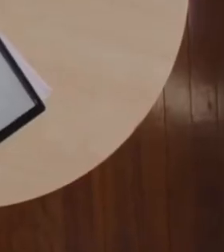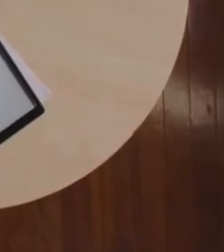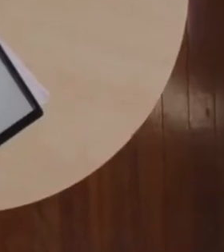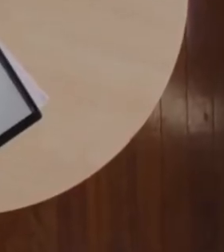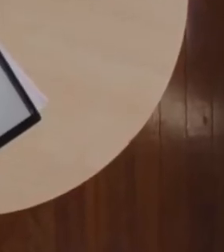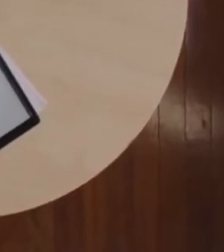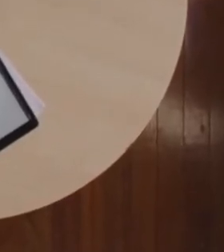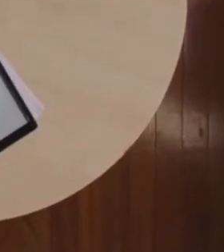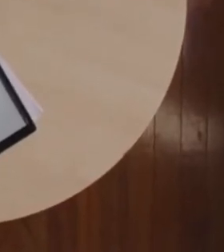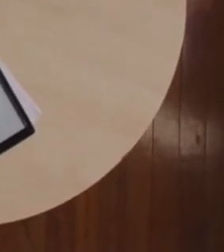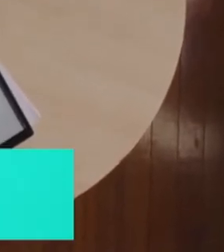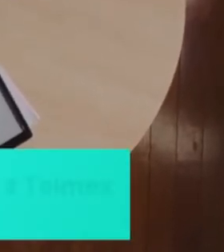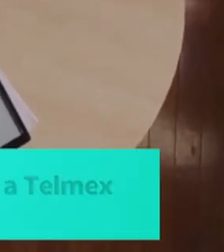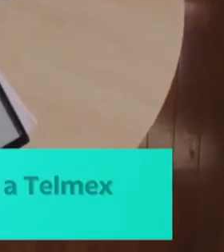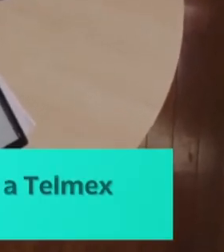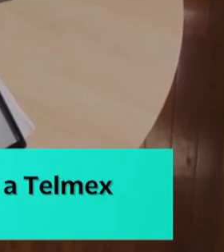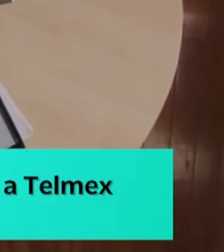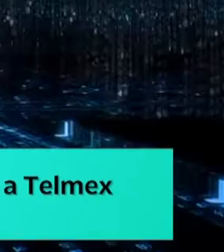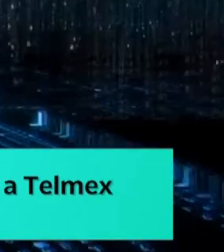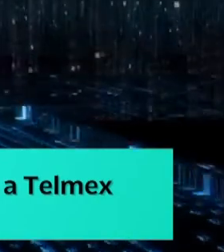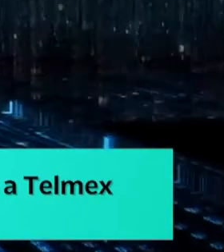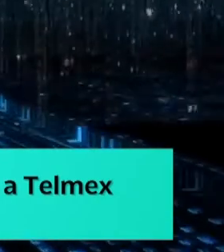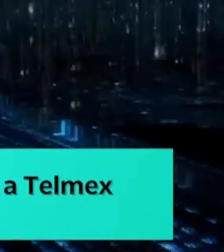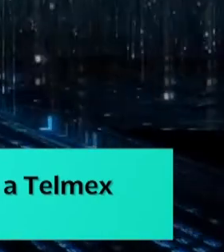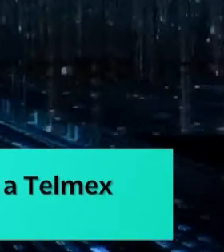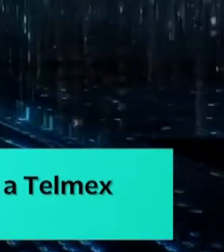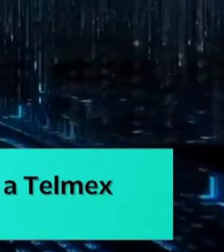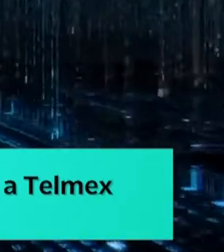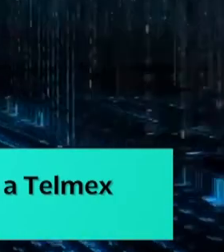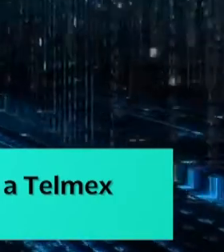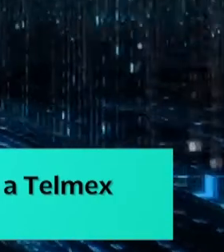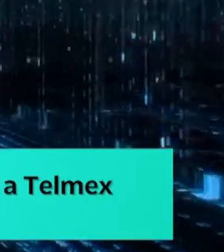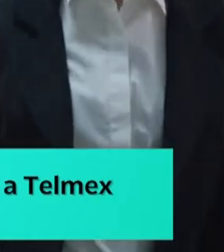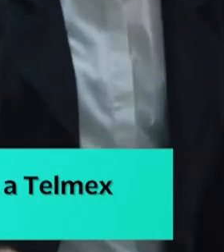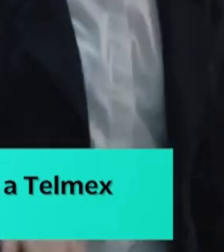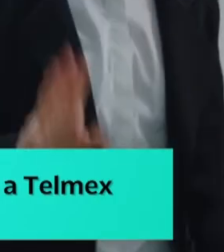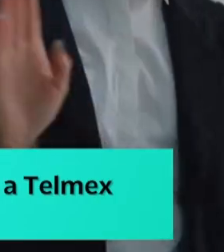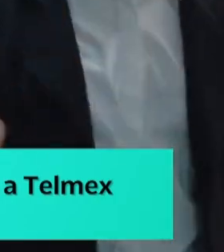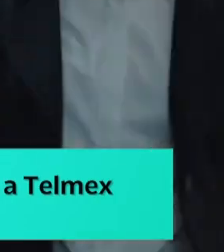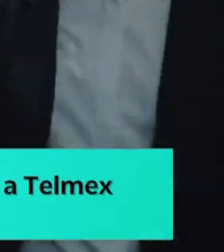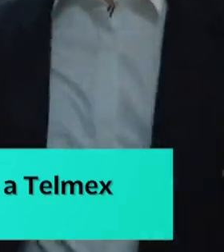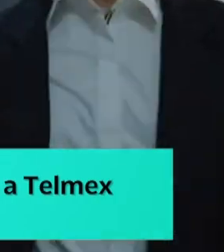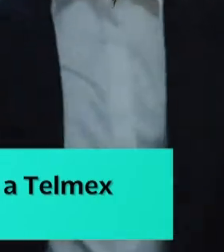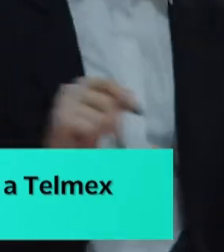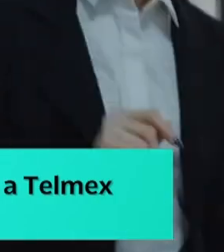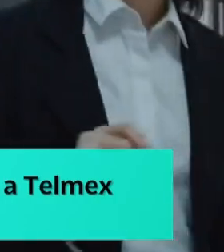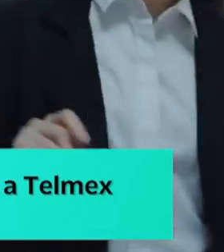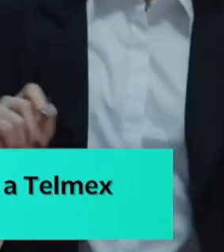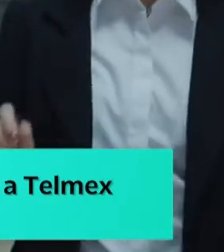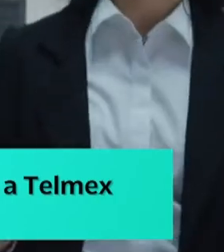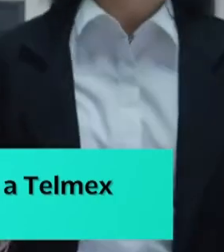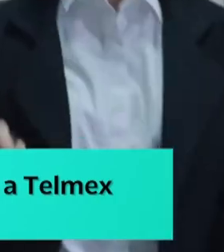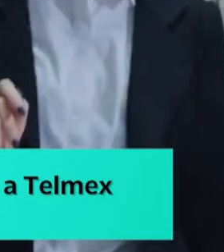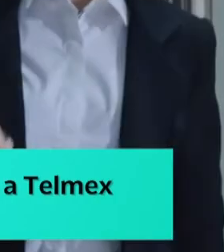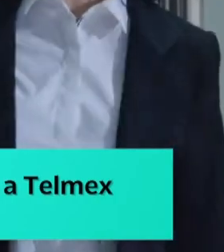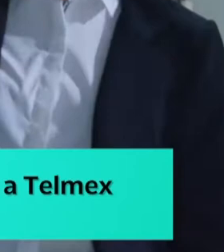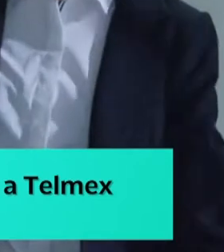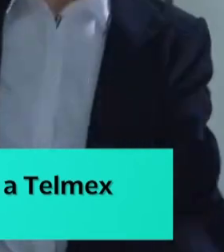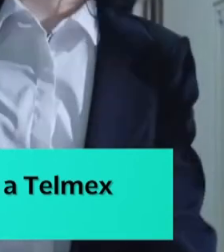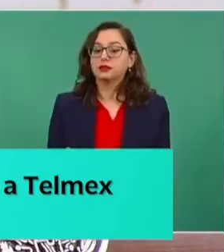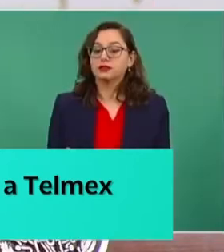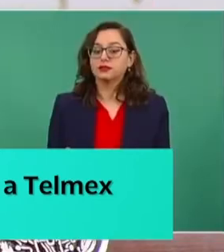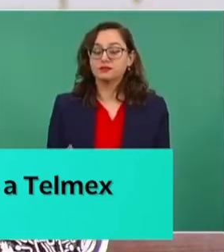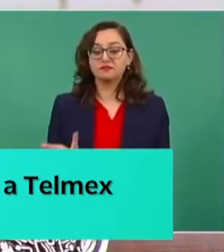A favor de renovar la concesión para la operación de teléfonos de México y al mismo tiempo evaluar la contribución social de esta